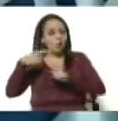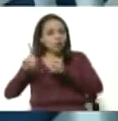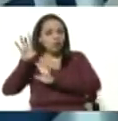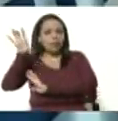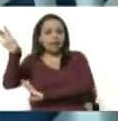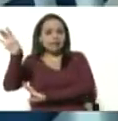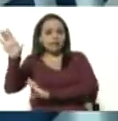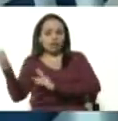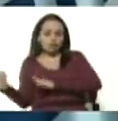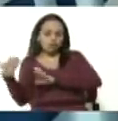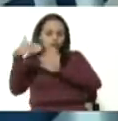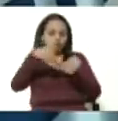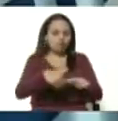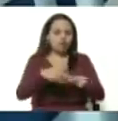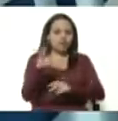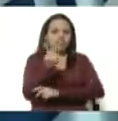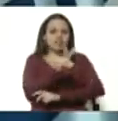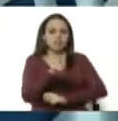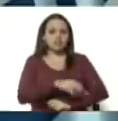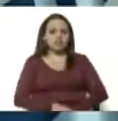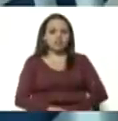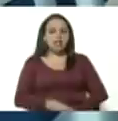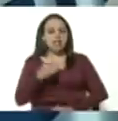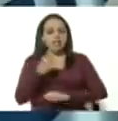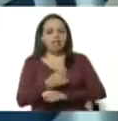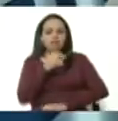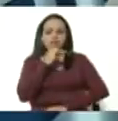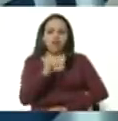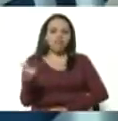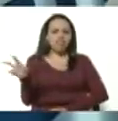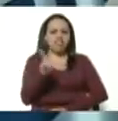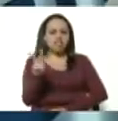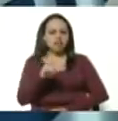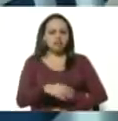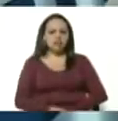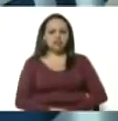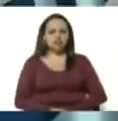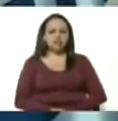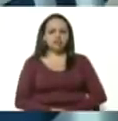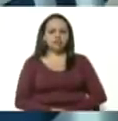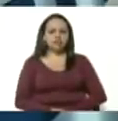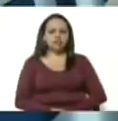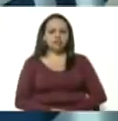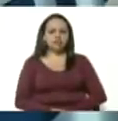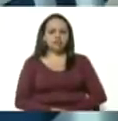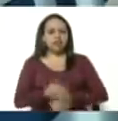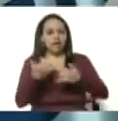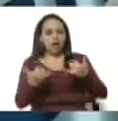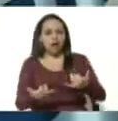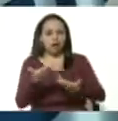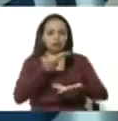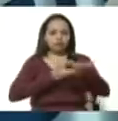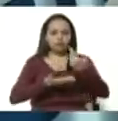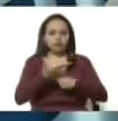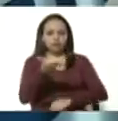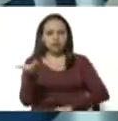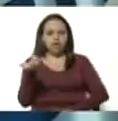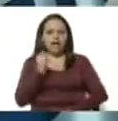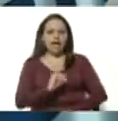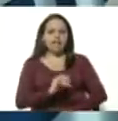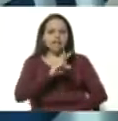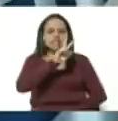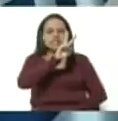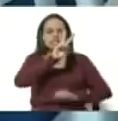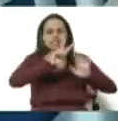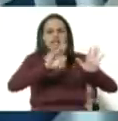debemos destacar que Venezuela al momento en que estamos conversando con ustedes registra 7